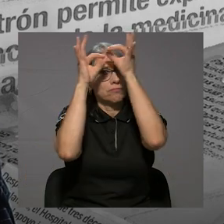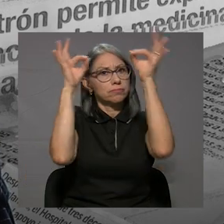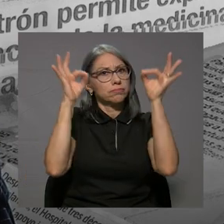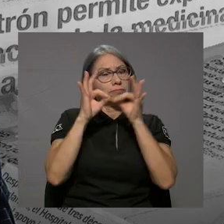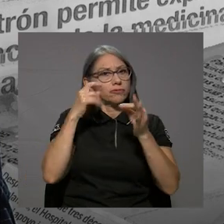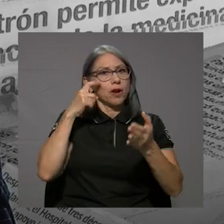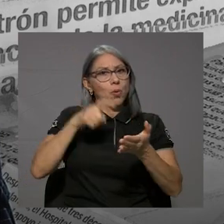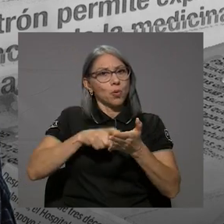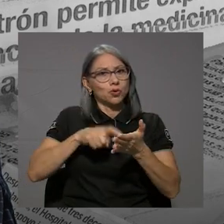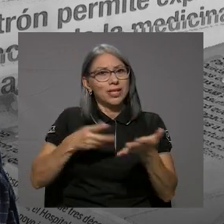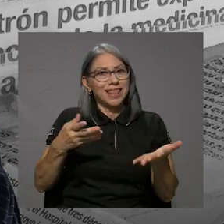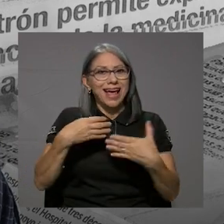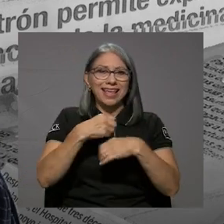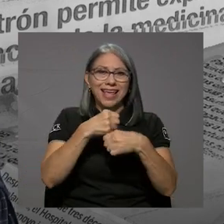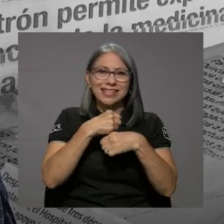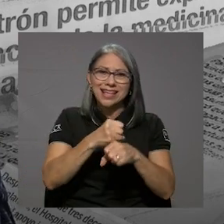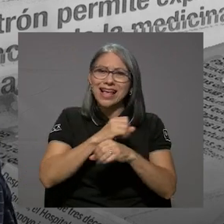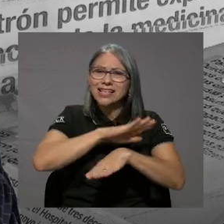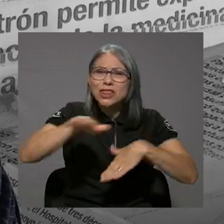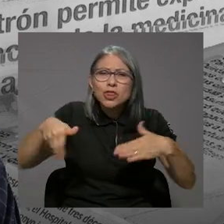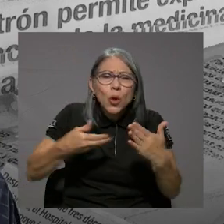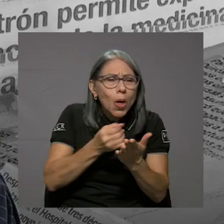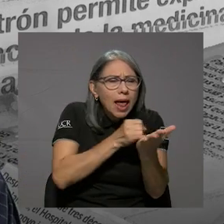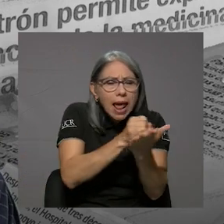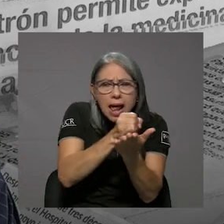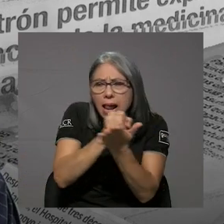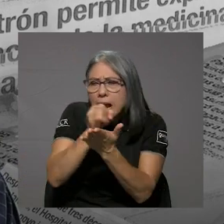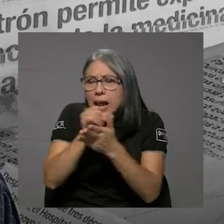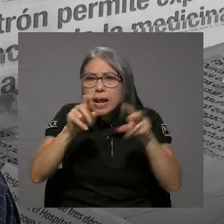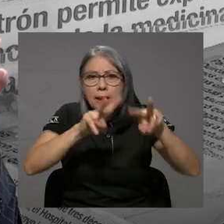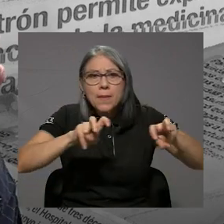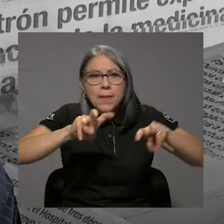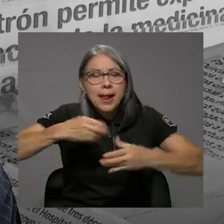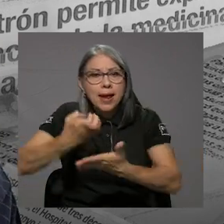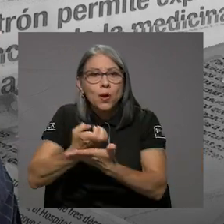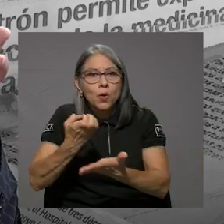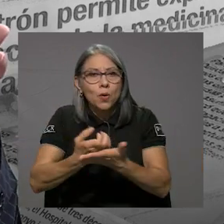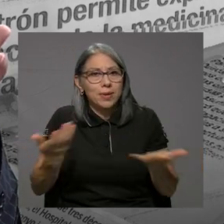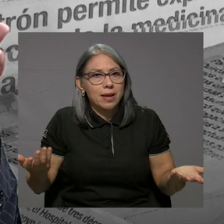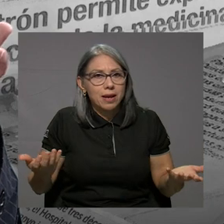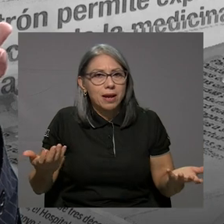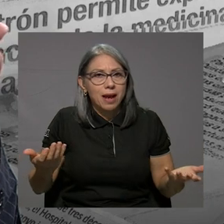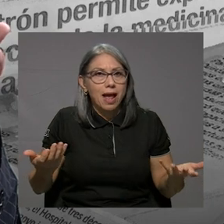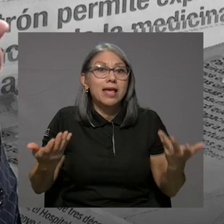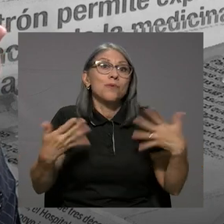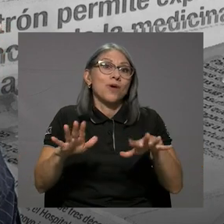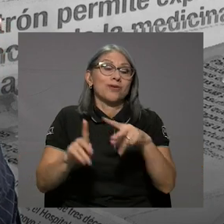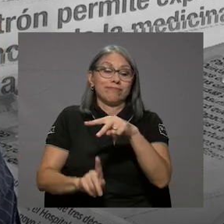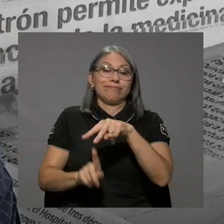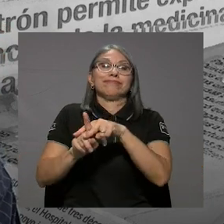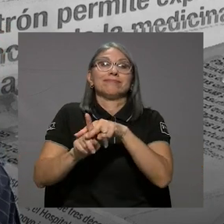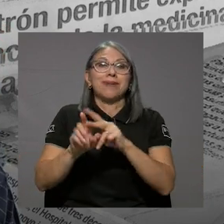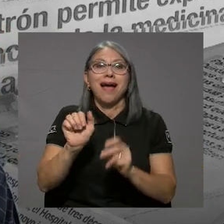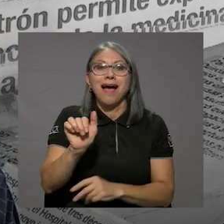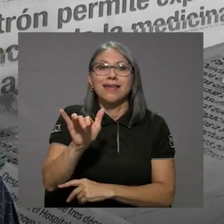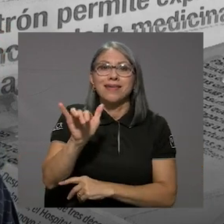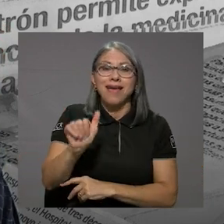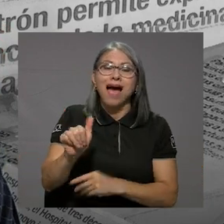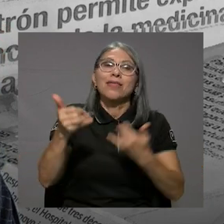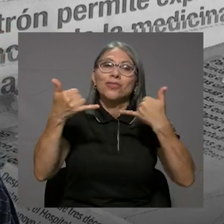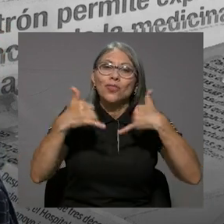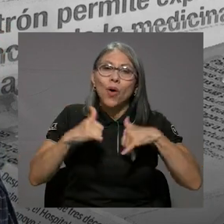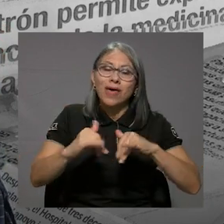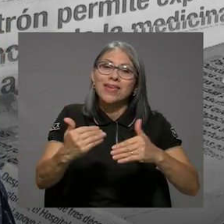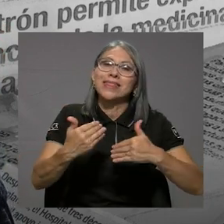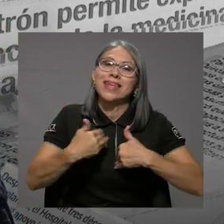reconocidas que te hacen toda la valoración económica y bueno, salió que la AIA tenía todavía